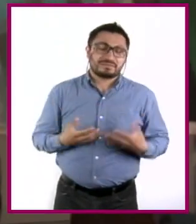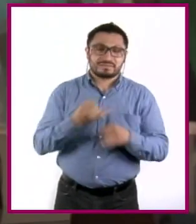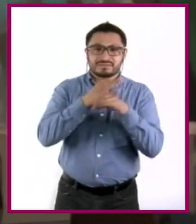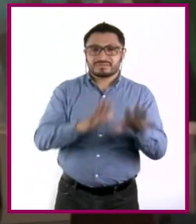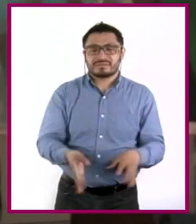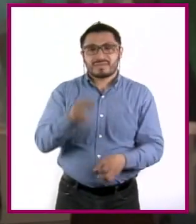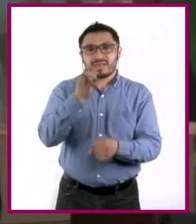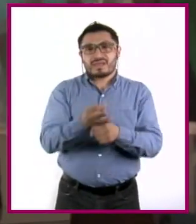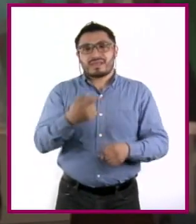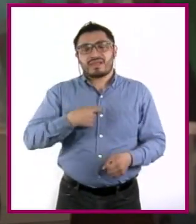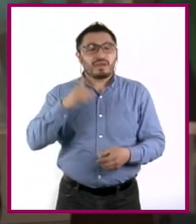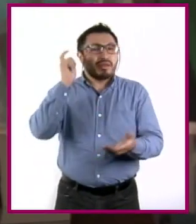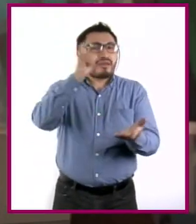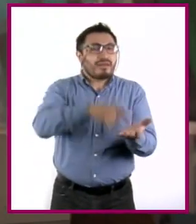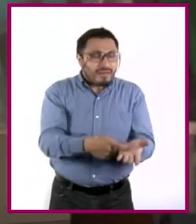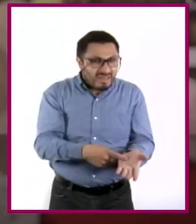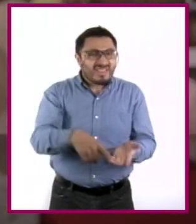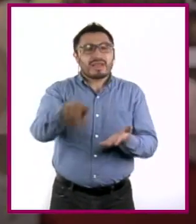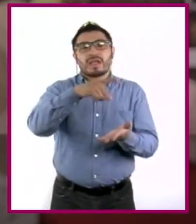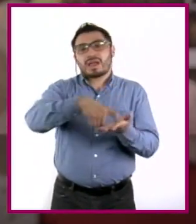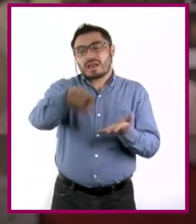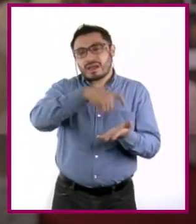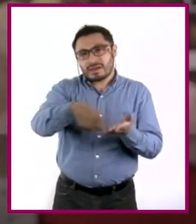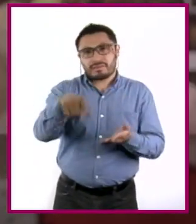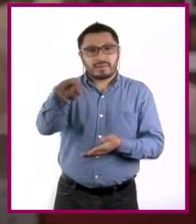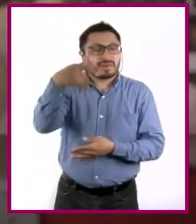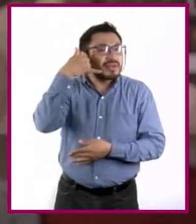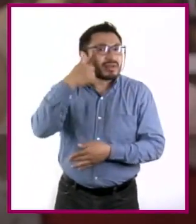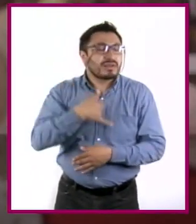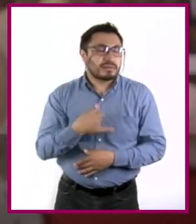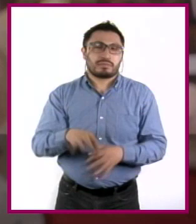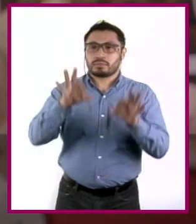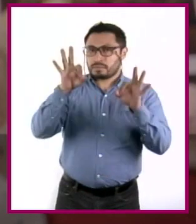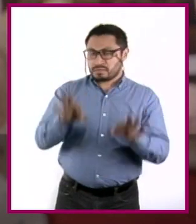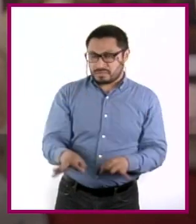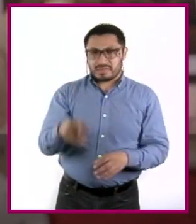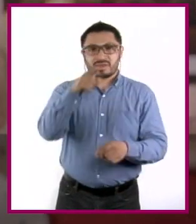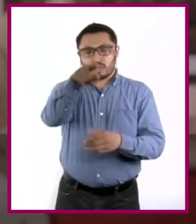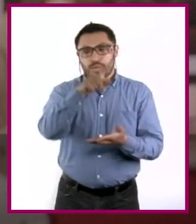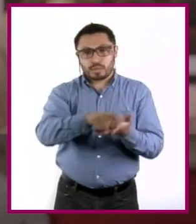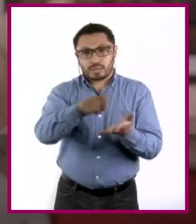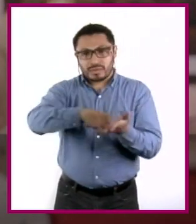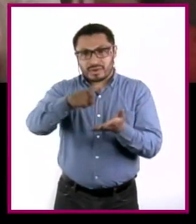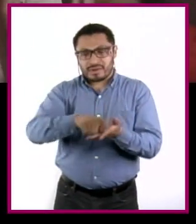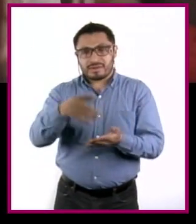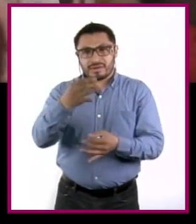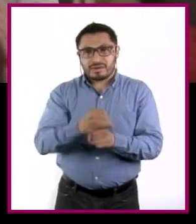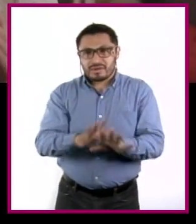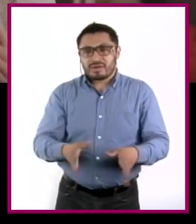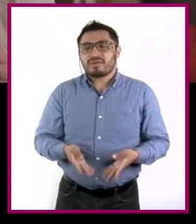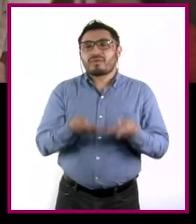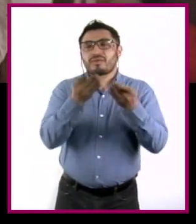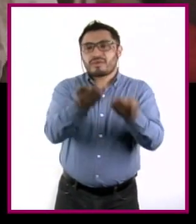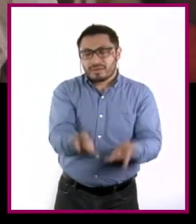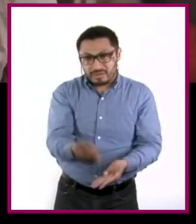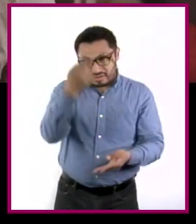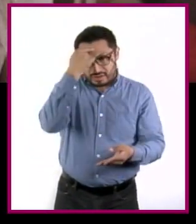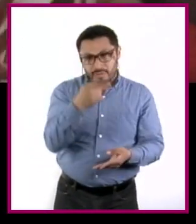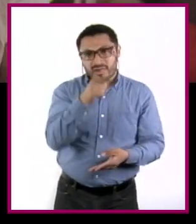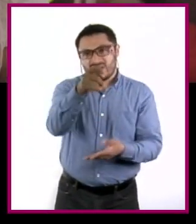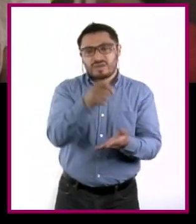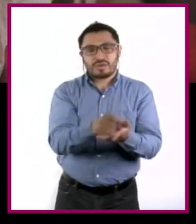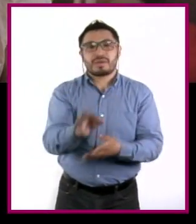Justo estaba por darle click a comprar cuando me llamaste. ¡Excelente! Entonces, toma nota porque esto te va a servir para tomar una mejor